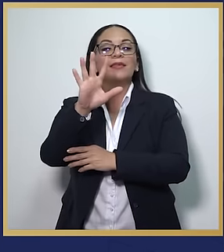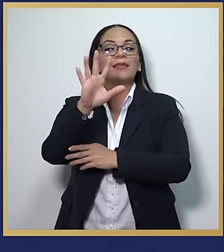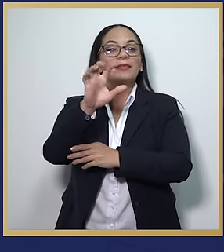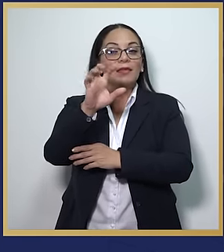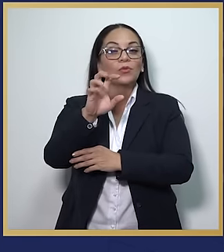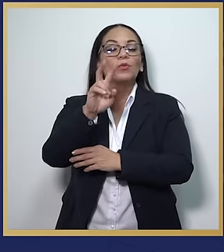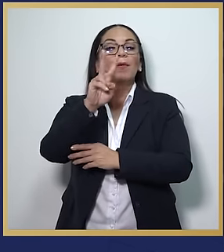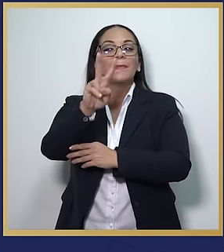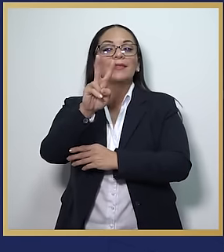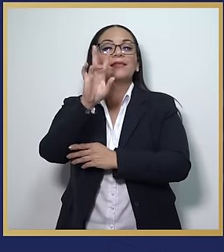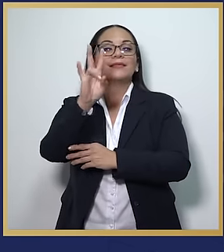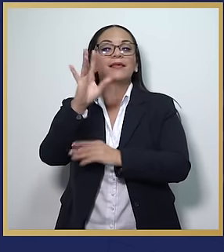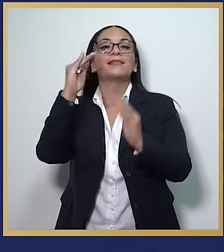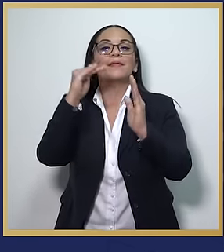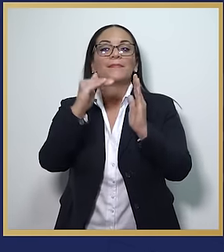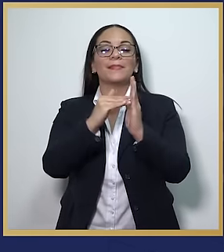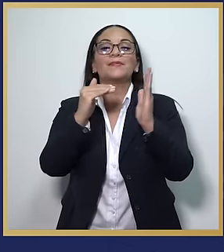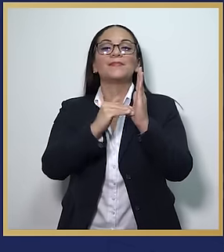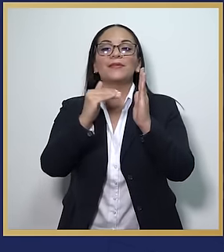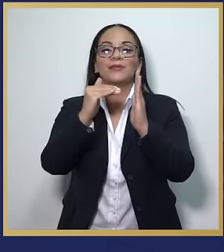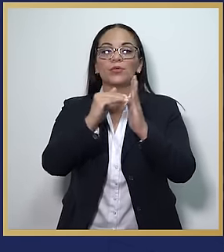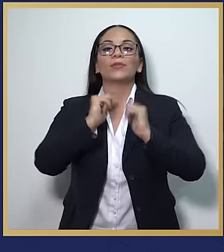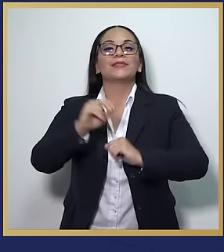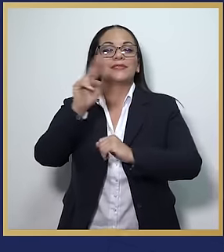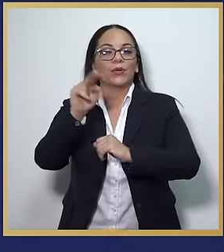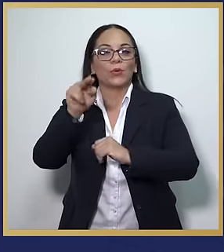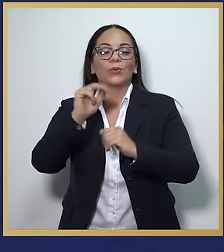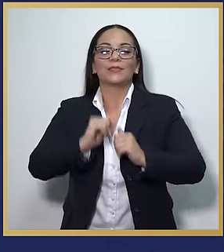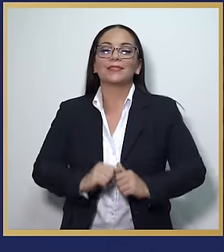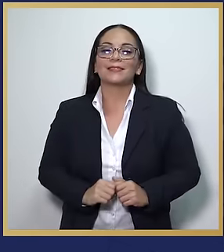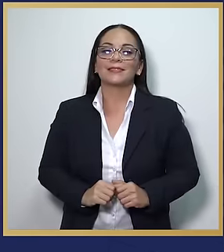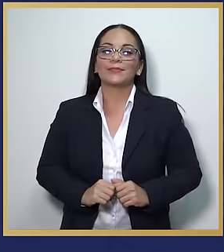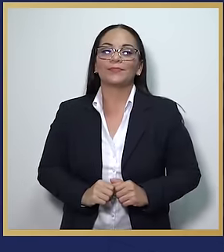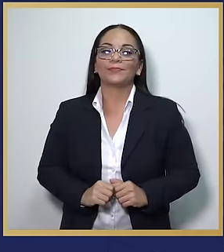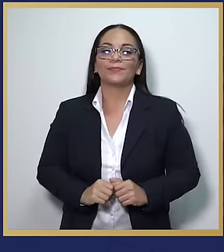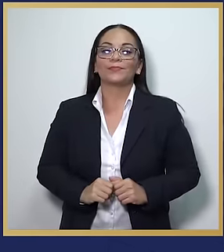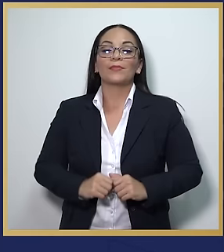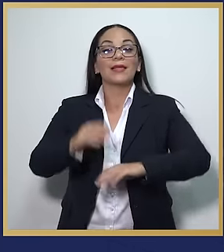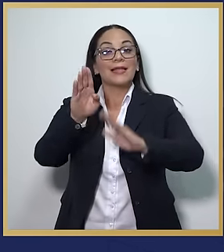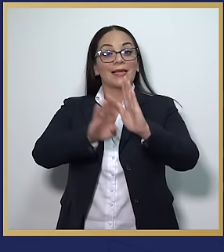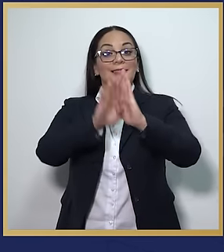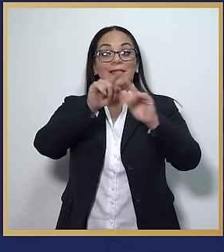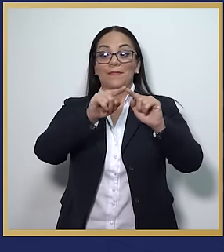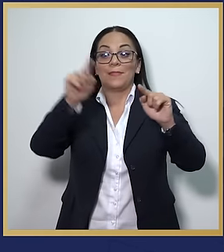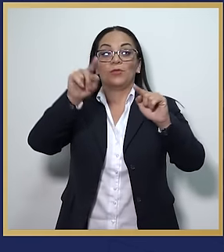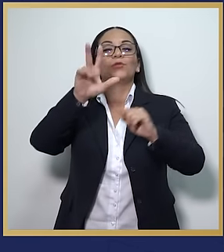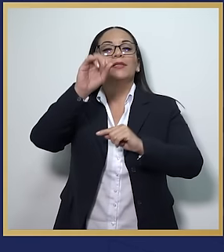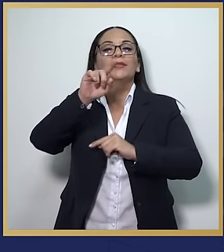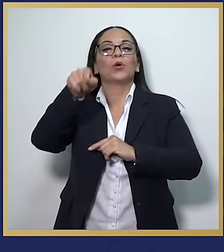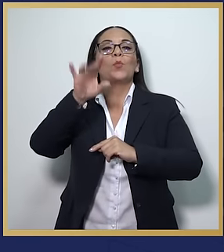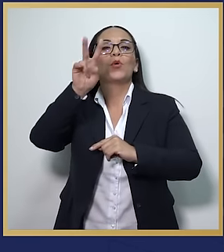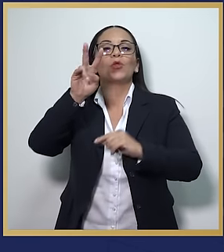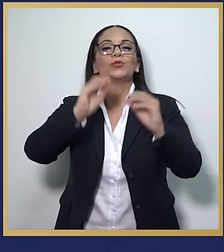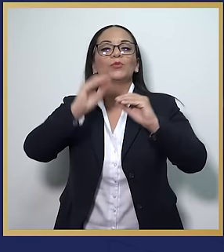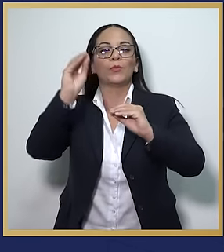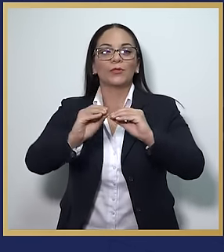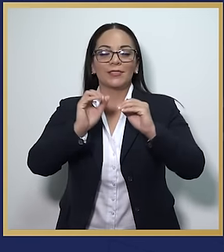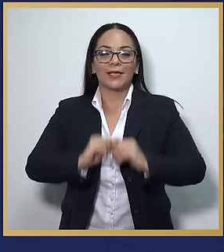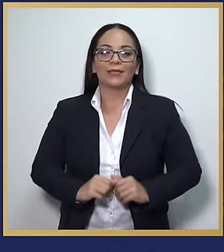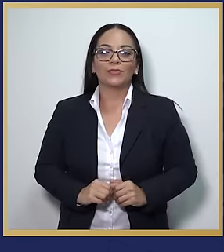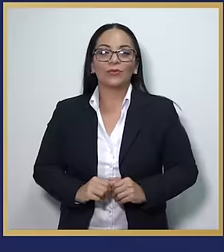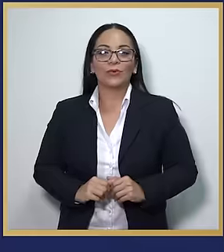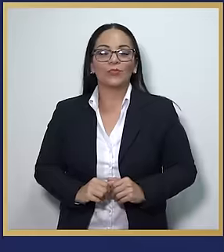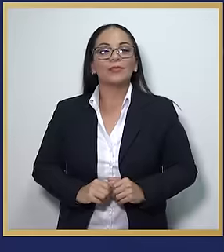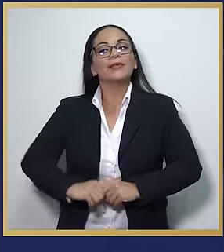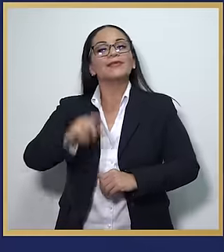527 mil millones de colones para un crecimiento de 30.2%.